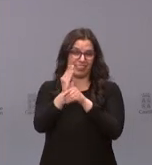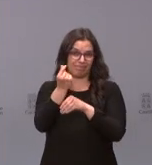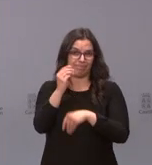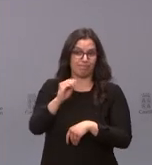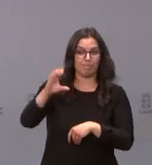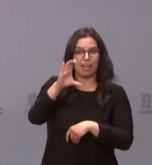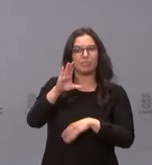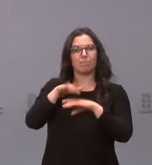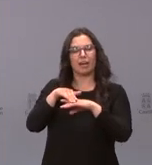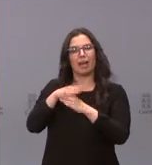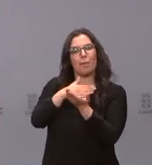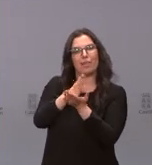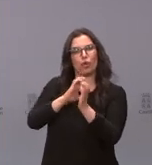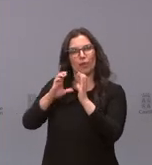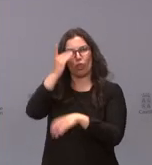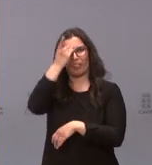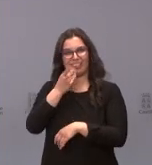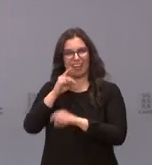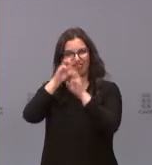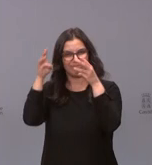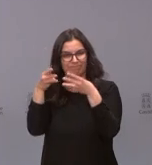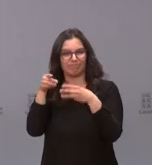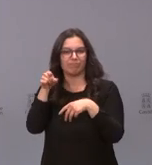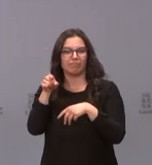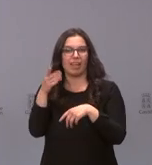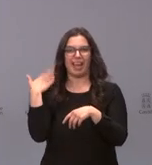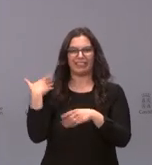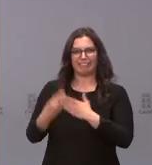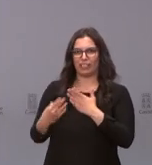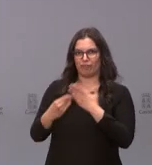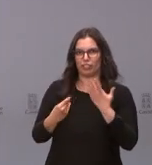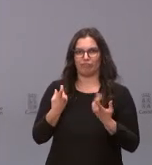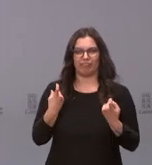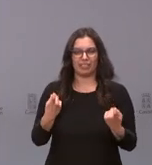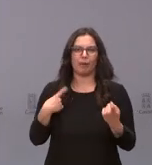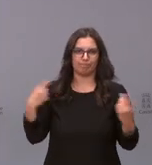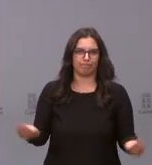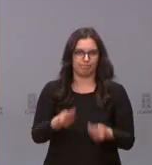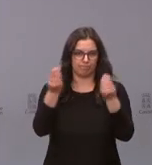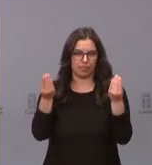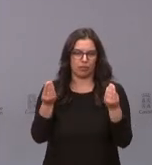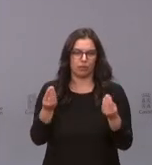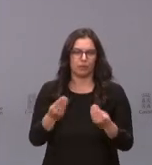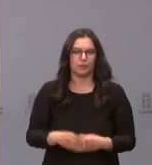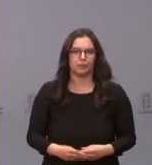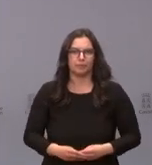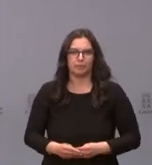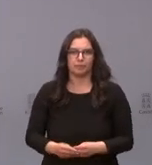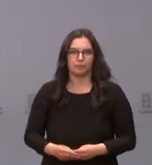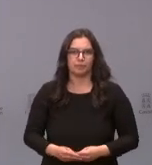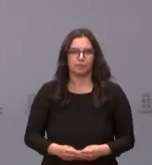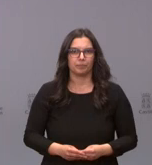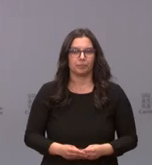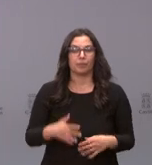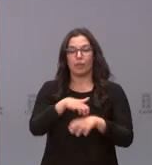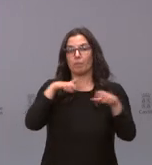grandes fallas de la distribución de nuestros recursos en las campañas de publicidad institucional, que la